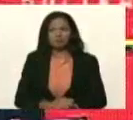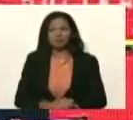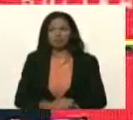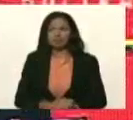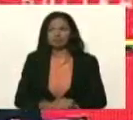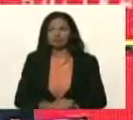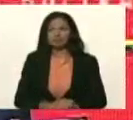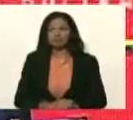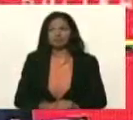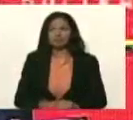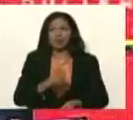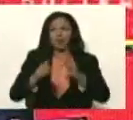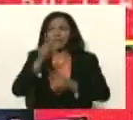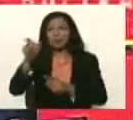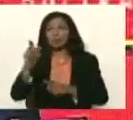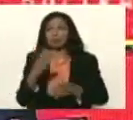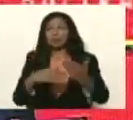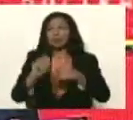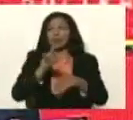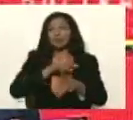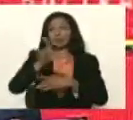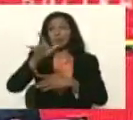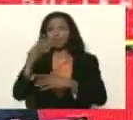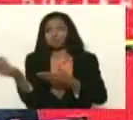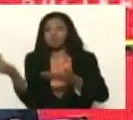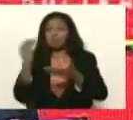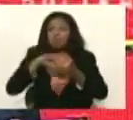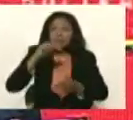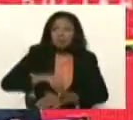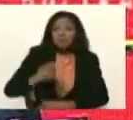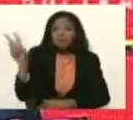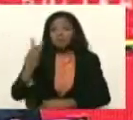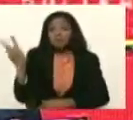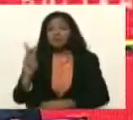es más alguna de la gente que se fue para el exterior están regresando